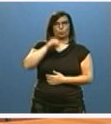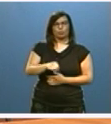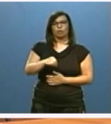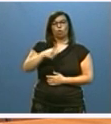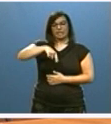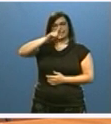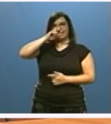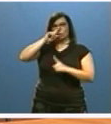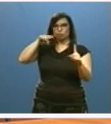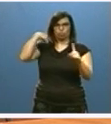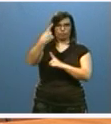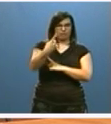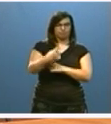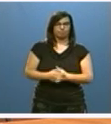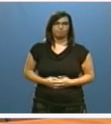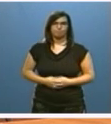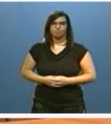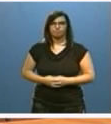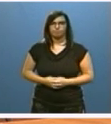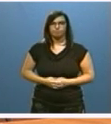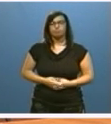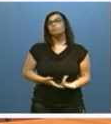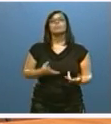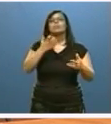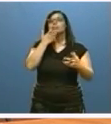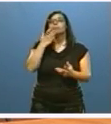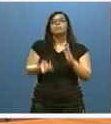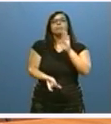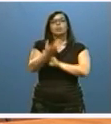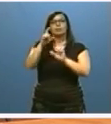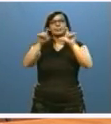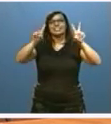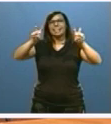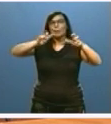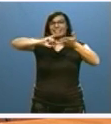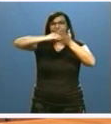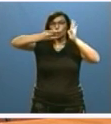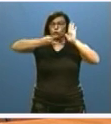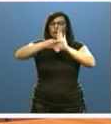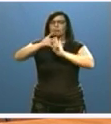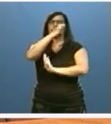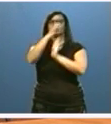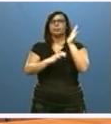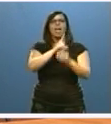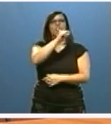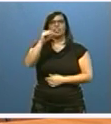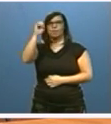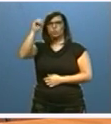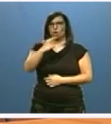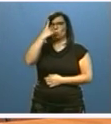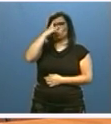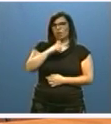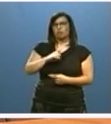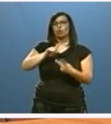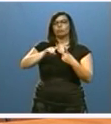2016 y 2017. Y en el caso de emprendedores de base tecnológica, rebajas del 100% en el primer año, 50